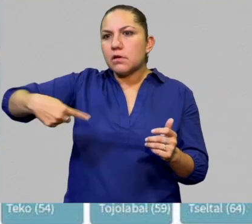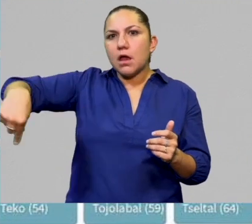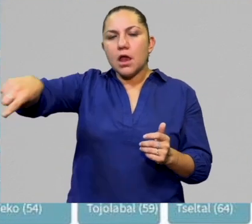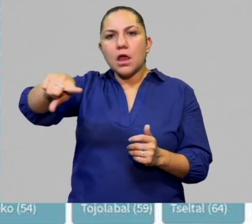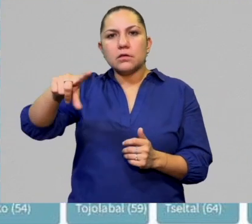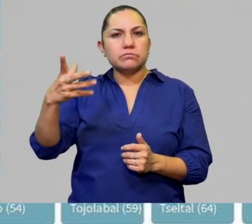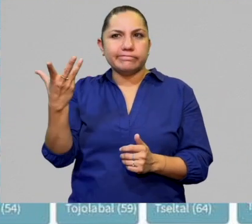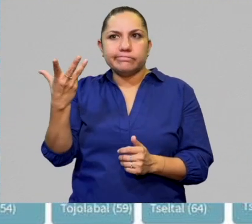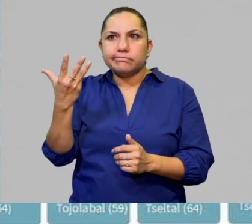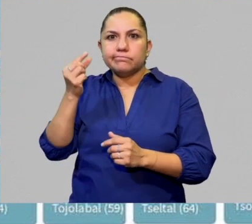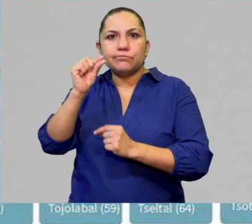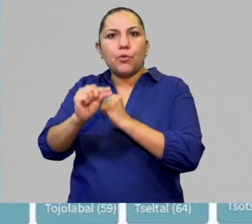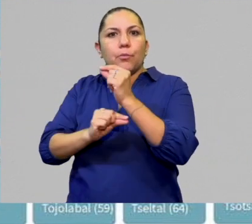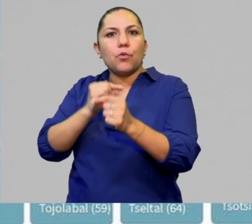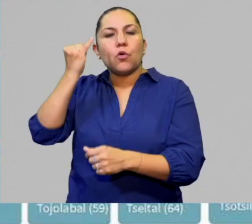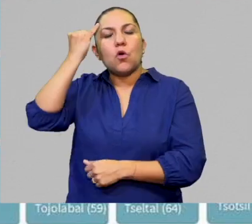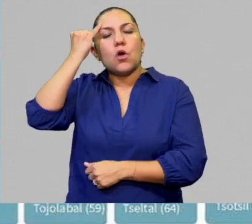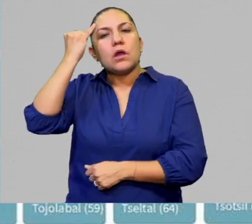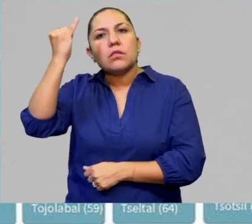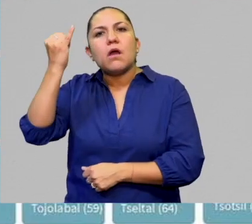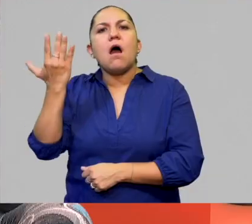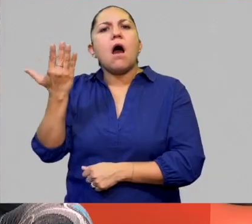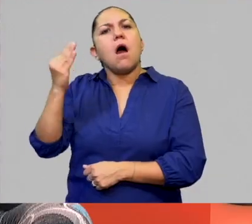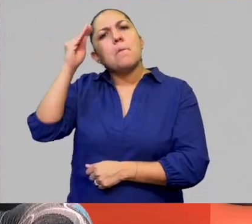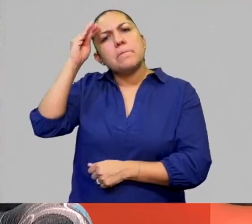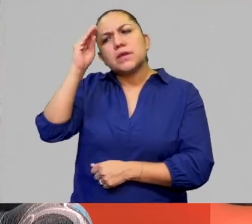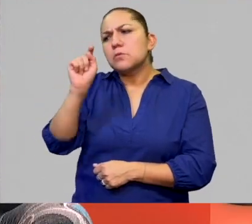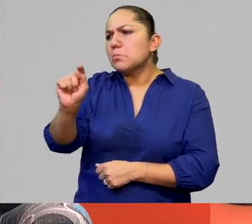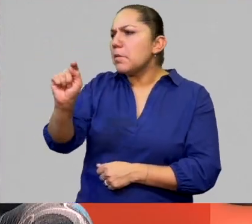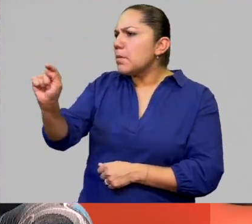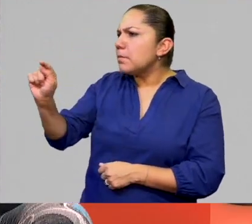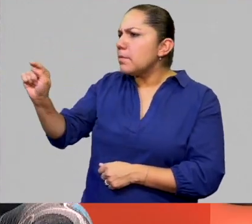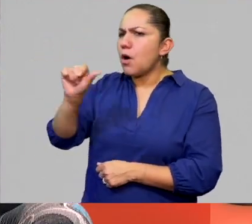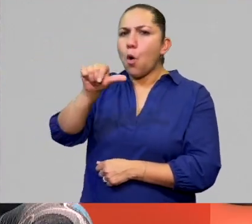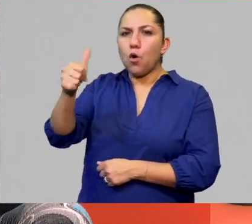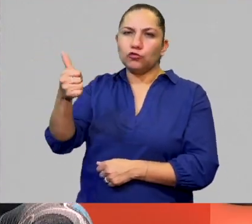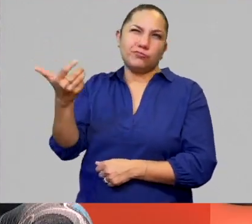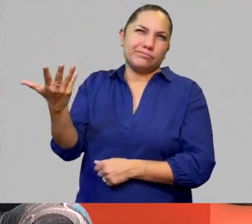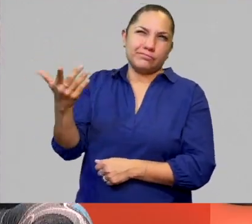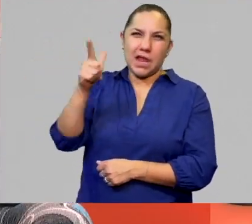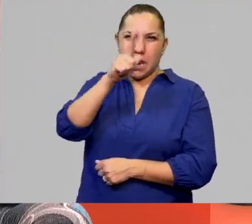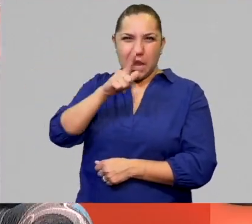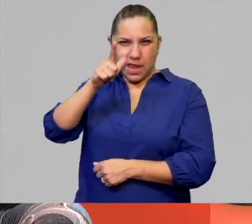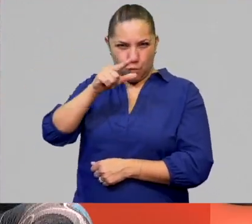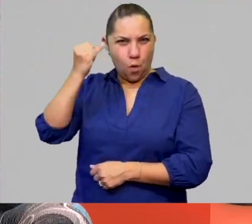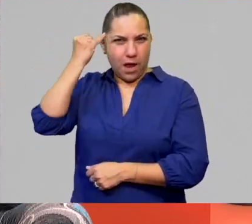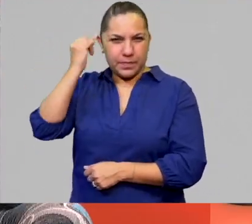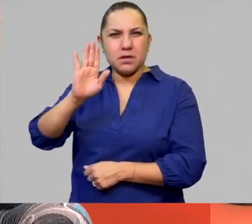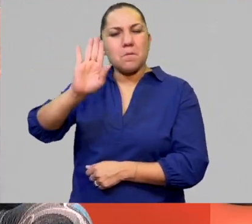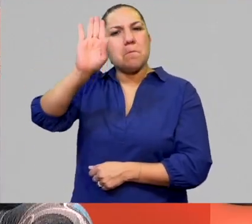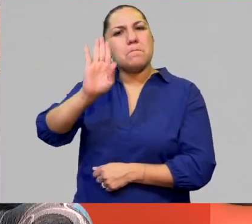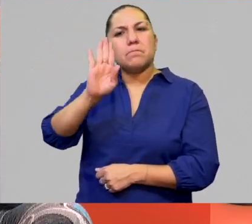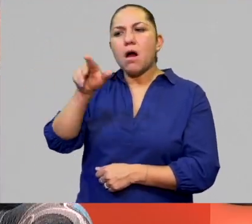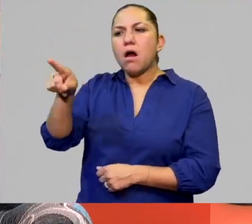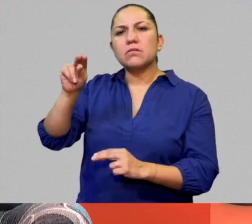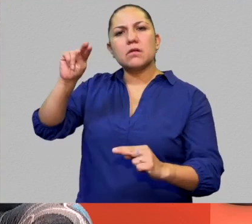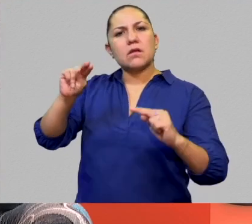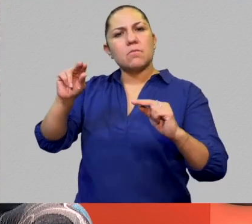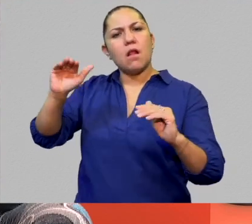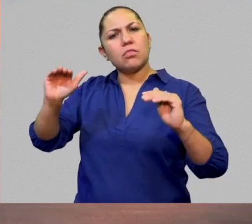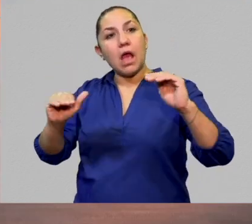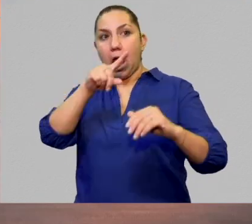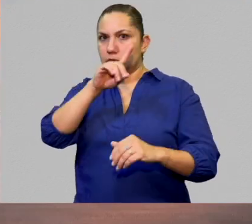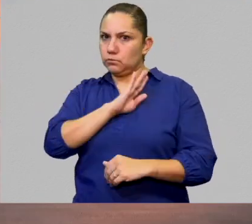Eso provoca que el conjunto de lenguas indígenas que no están, digamos, que no tienen el estatus,